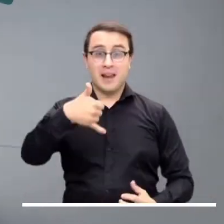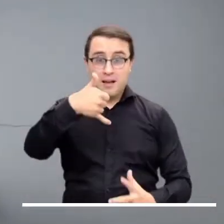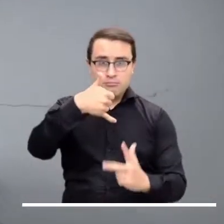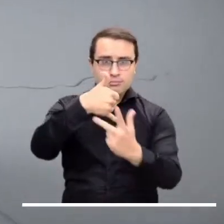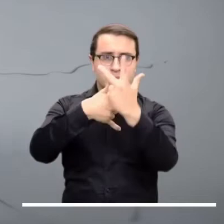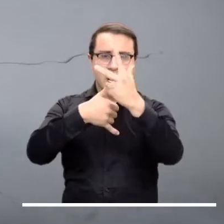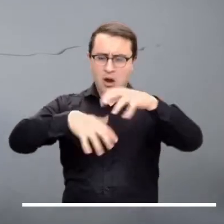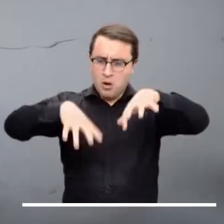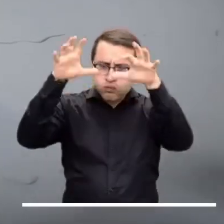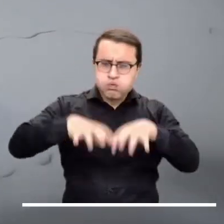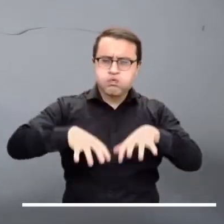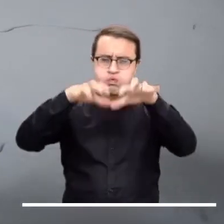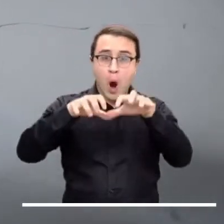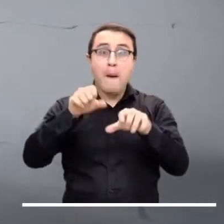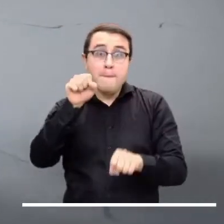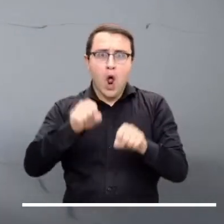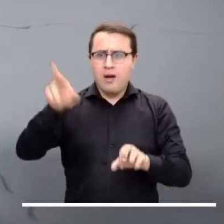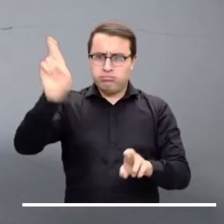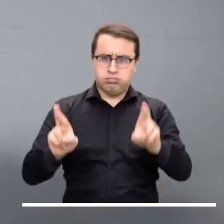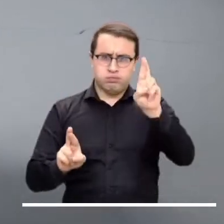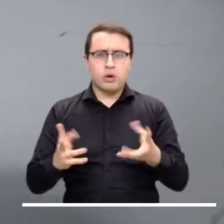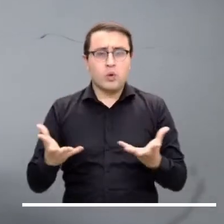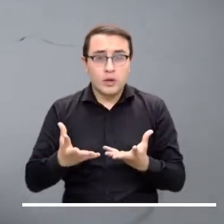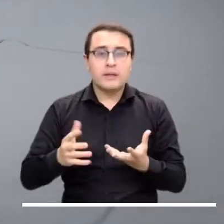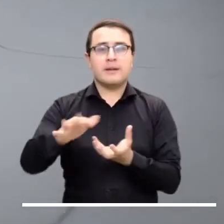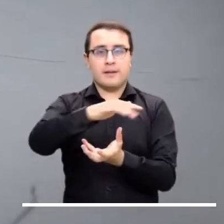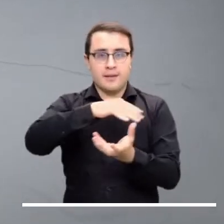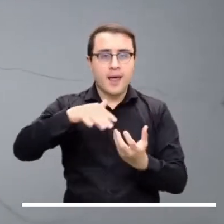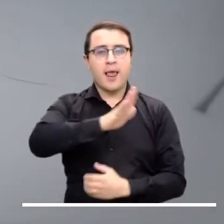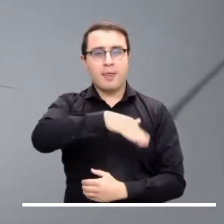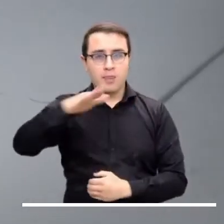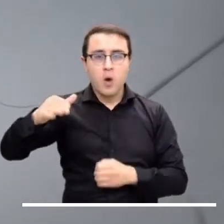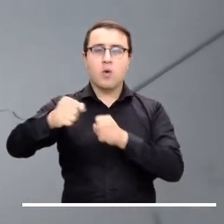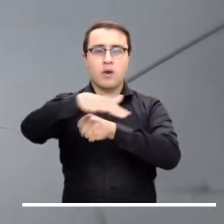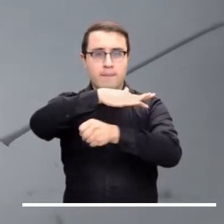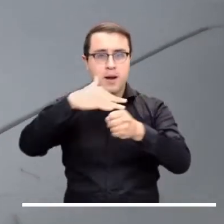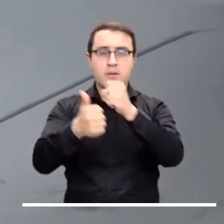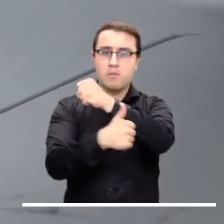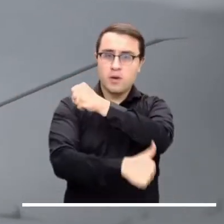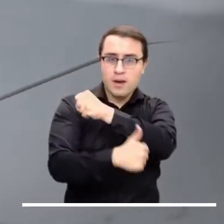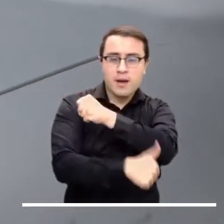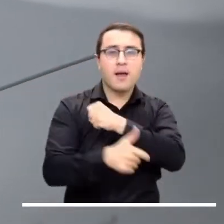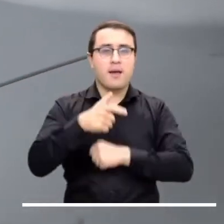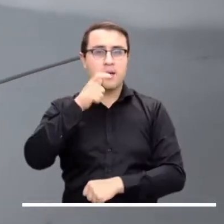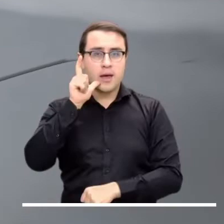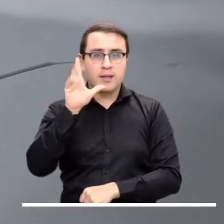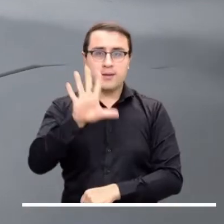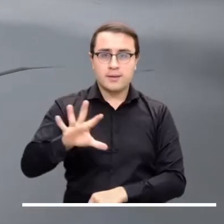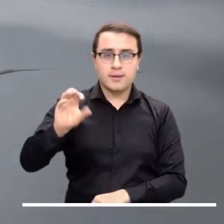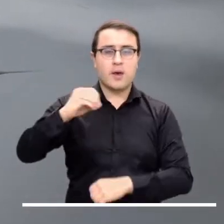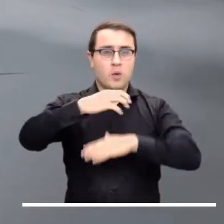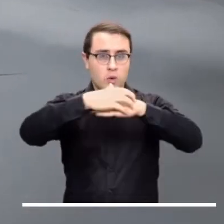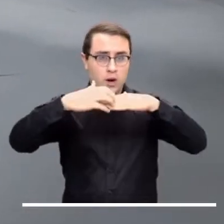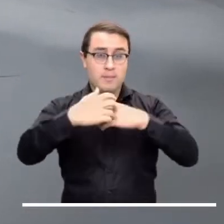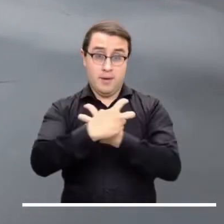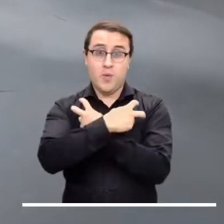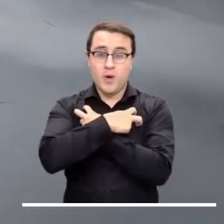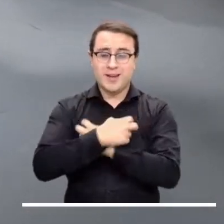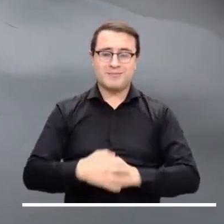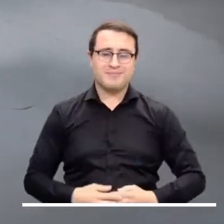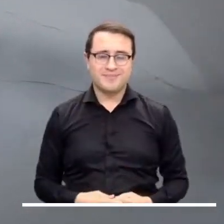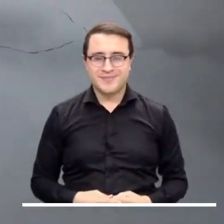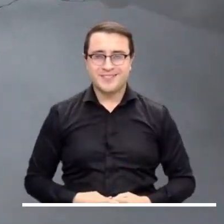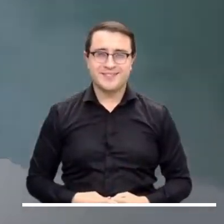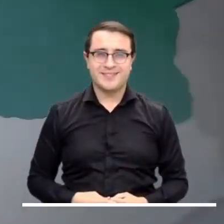Las lluvias de la región andina podrían llegar acompañadas de tormentas que se prevén en Santander, Antioquia, Cundinamarca, Boyacá, Caldas,